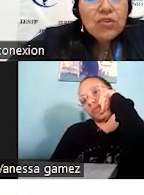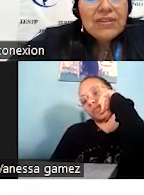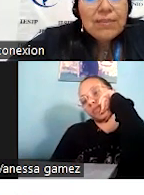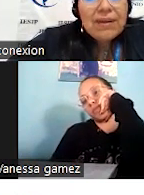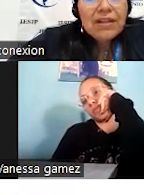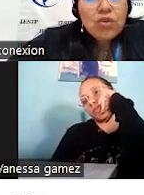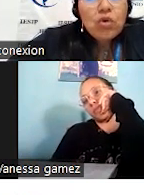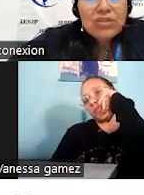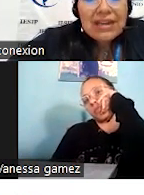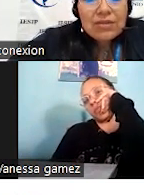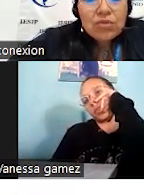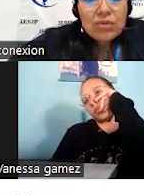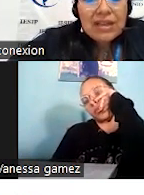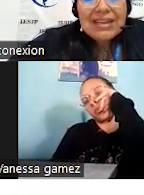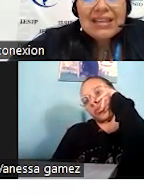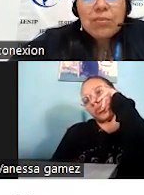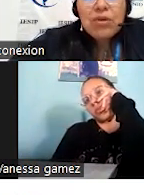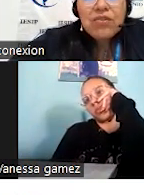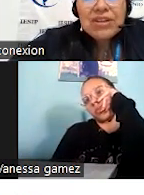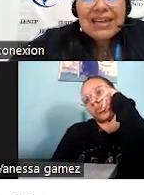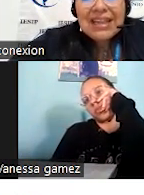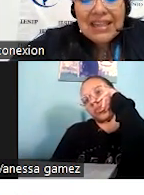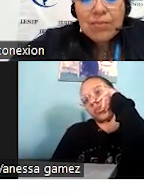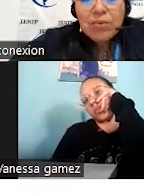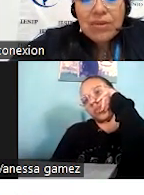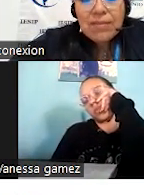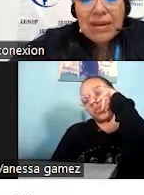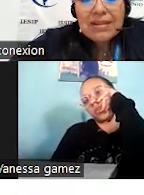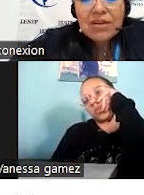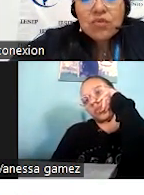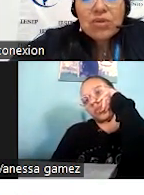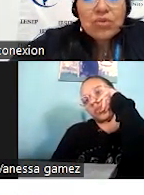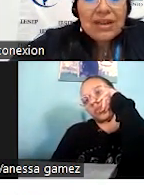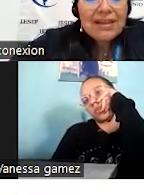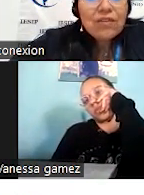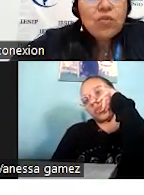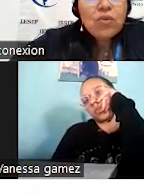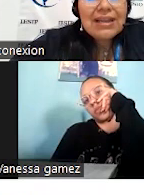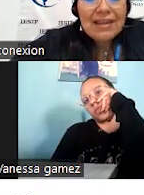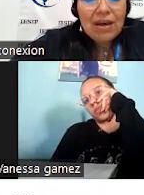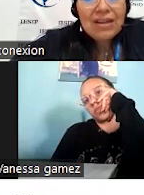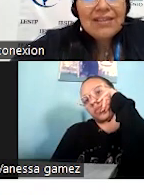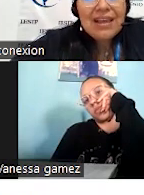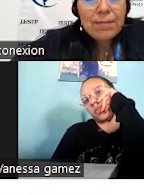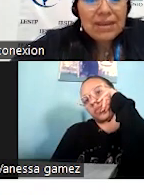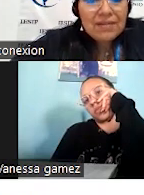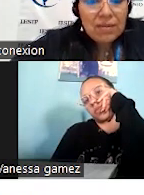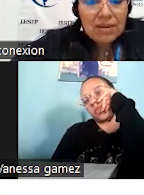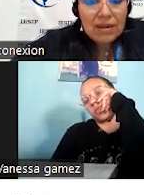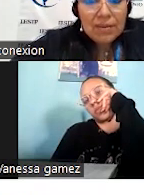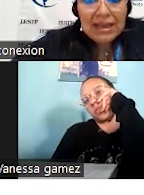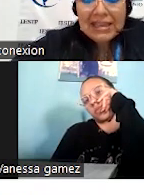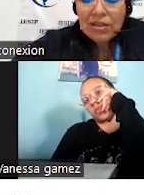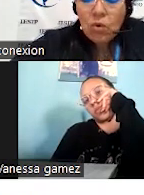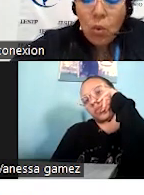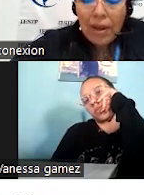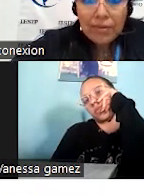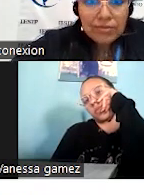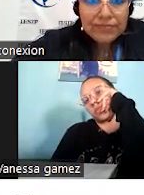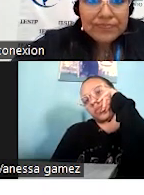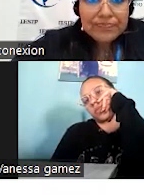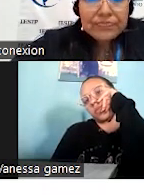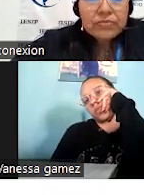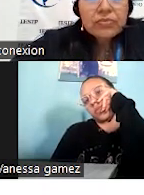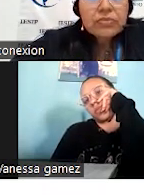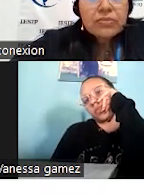En los sistemas de alto contacto, el cliente puede afectar el tiempo de demanda, su naturaleza y su calidad o cantidad percibida. Aquí hay un